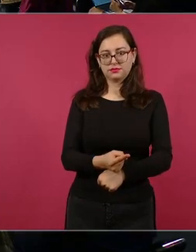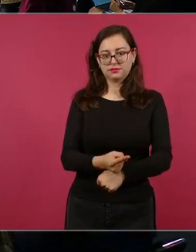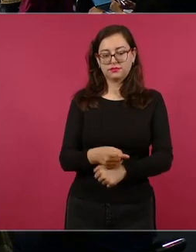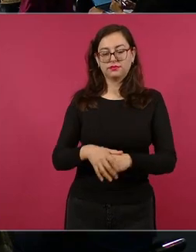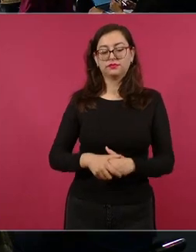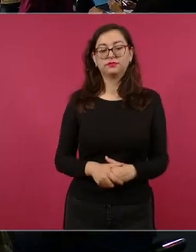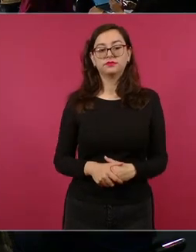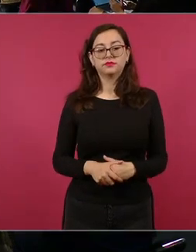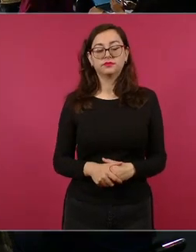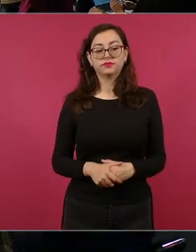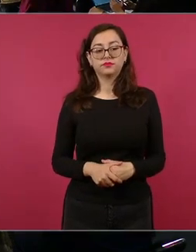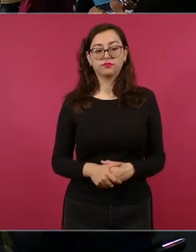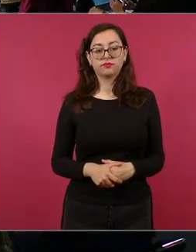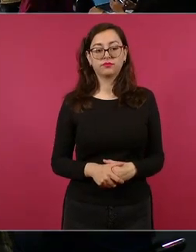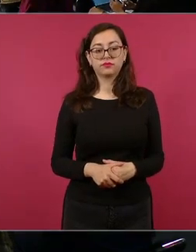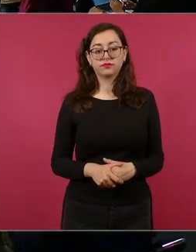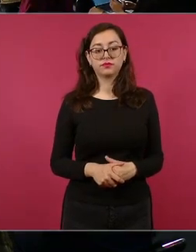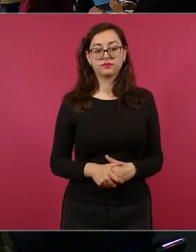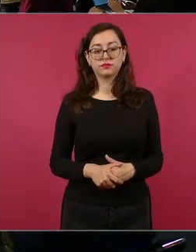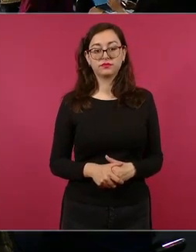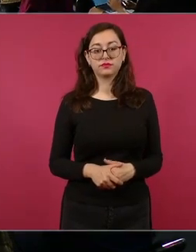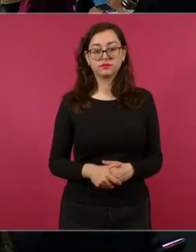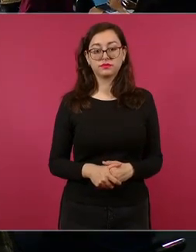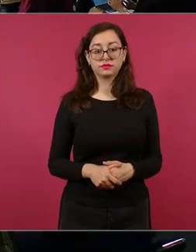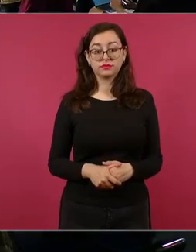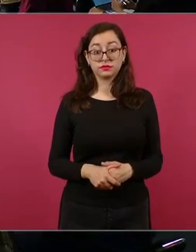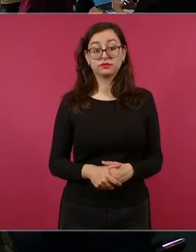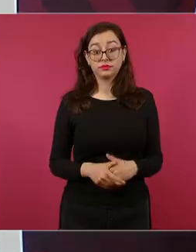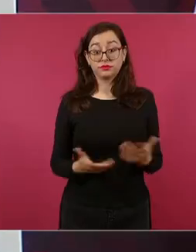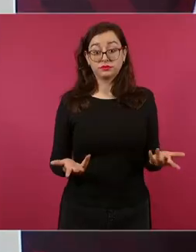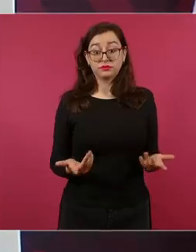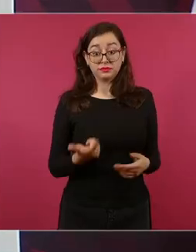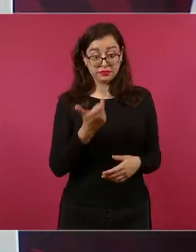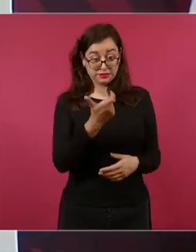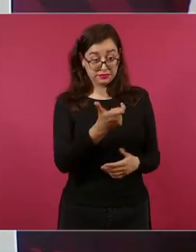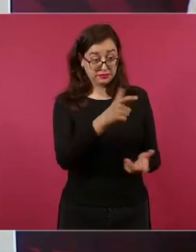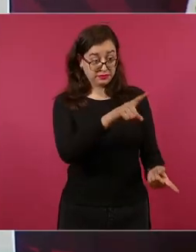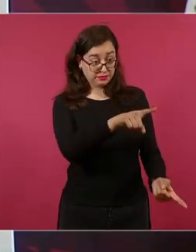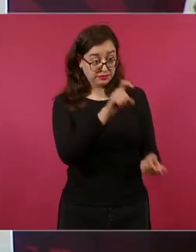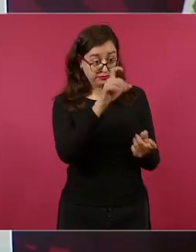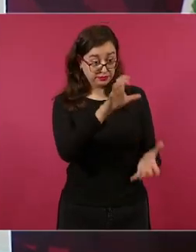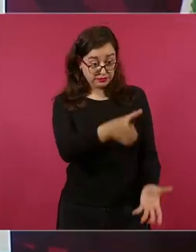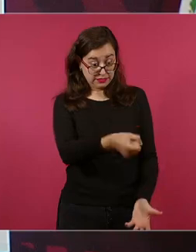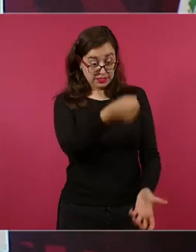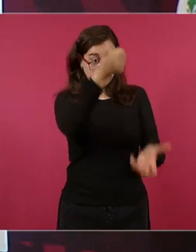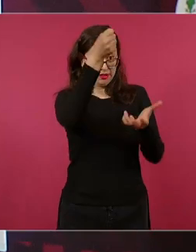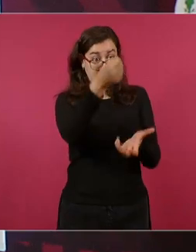pero ahí está el resultado esto permitió financiar